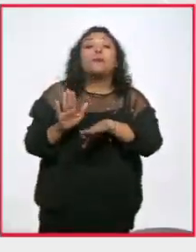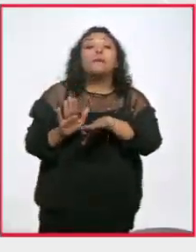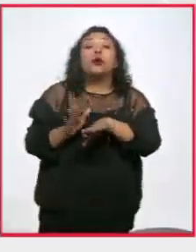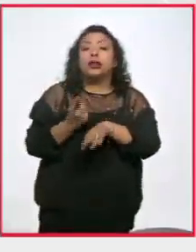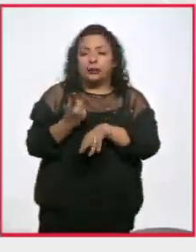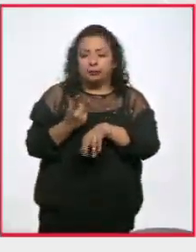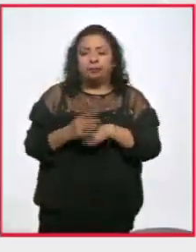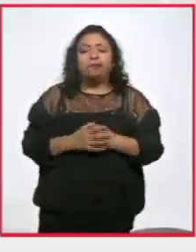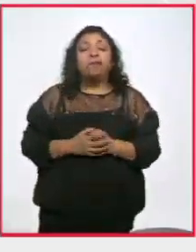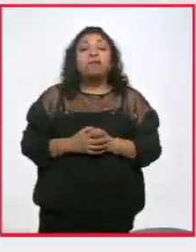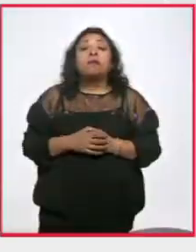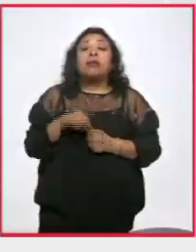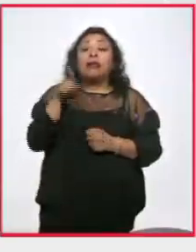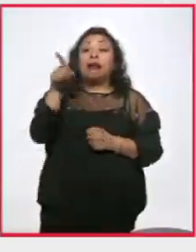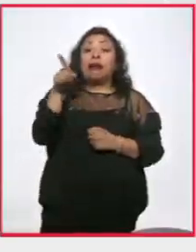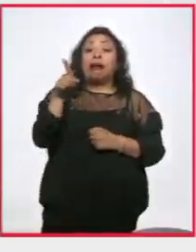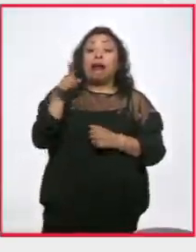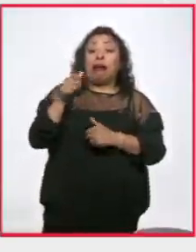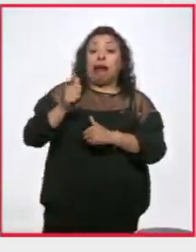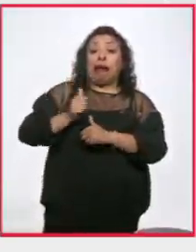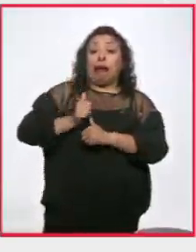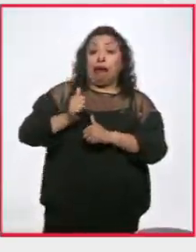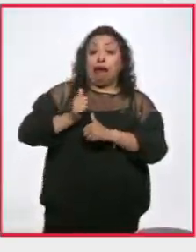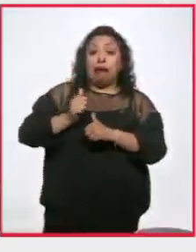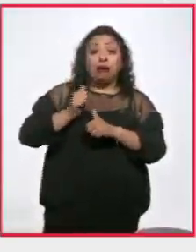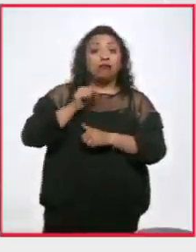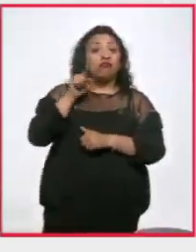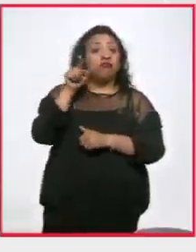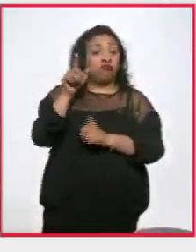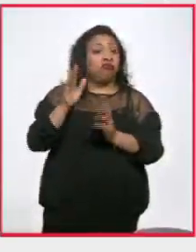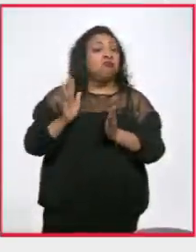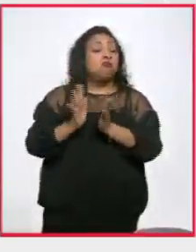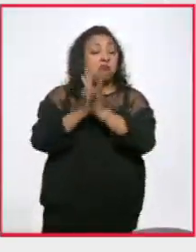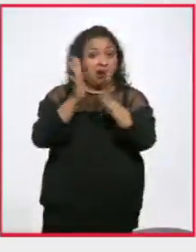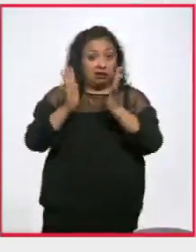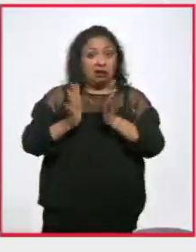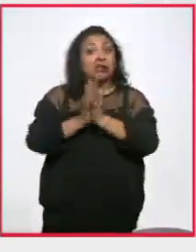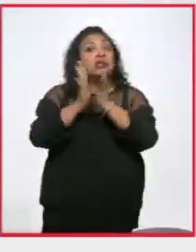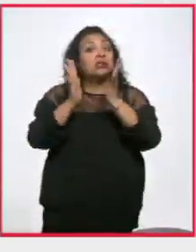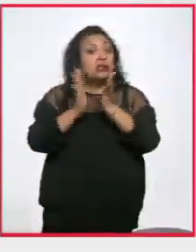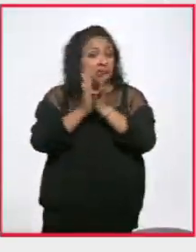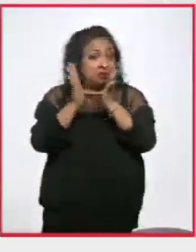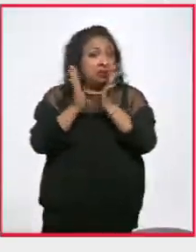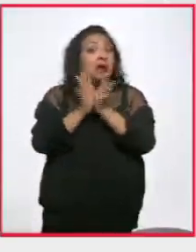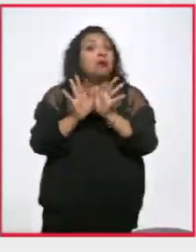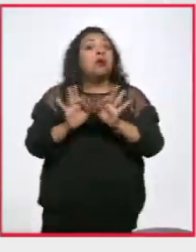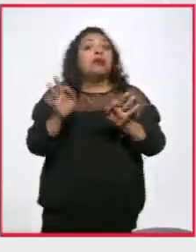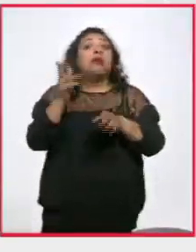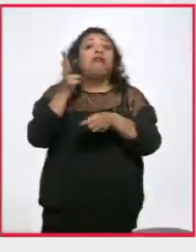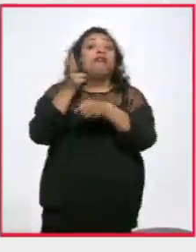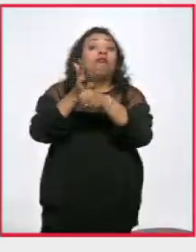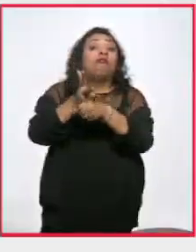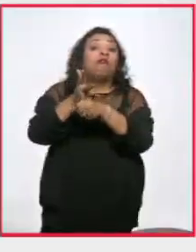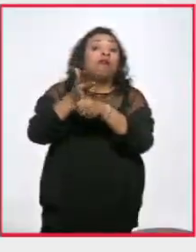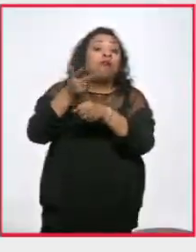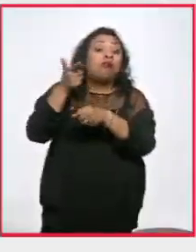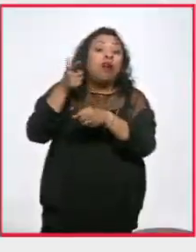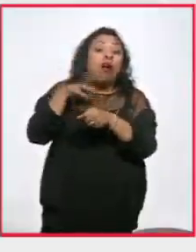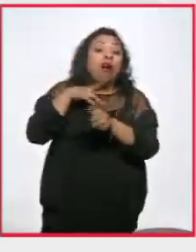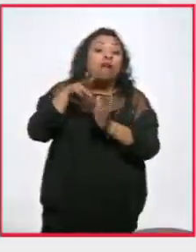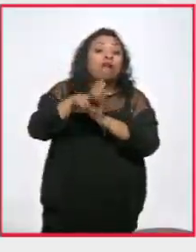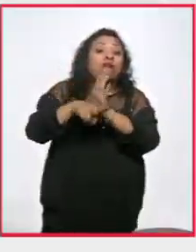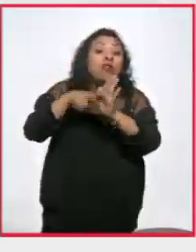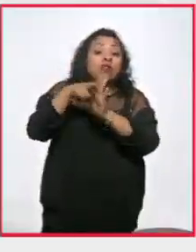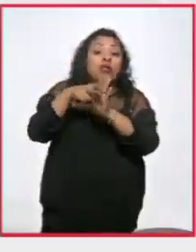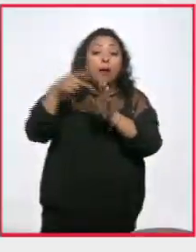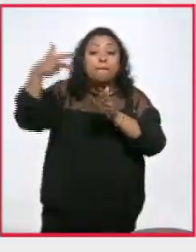porque el Ejército jugó un papel muy importante. Hay videos de